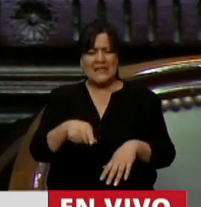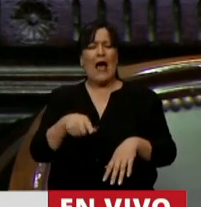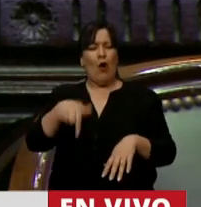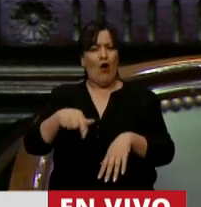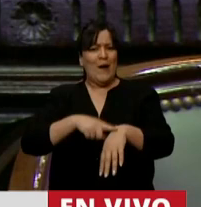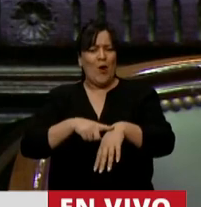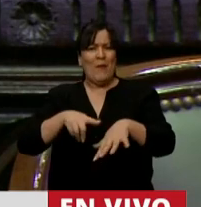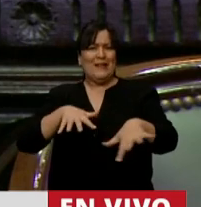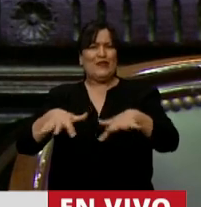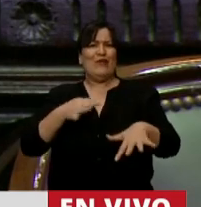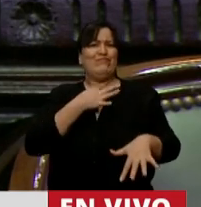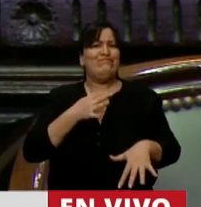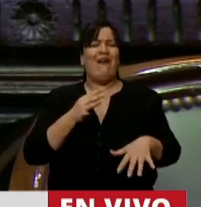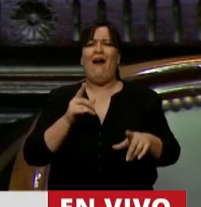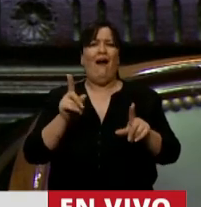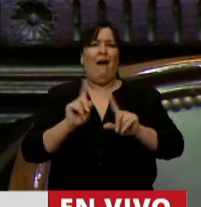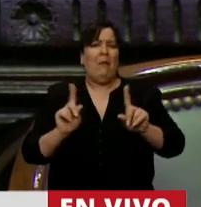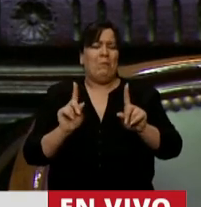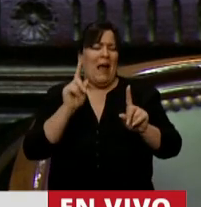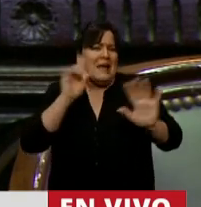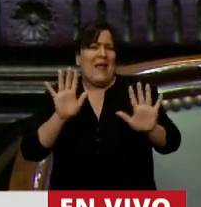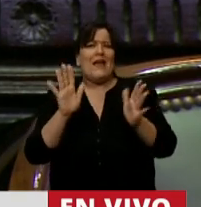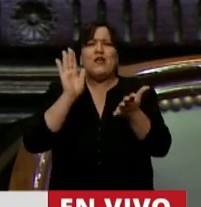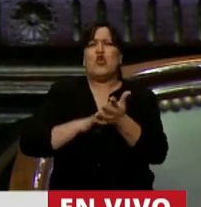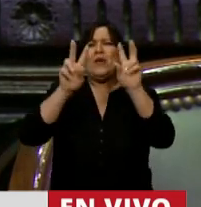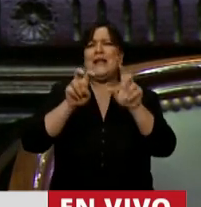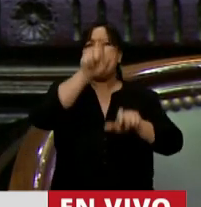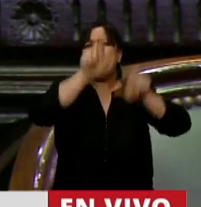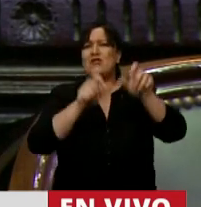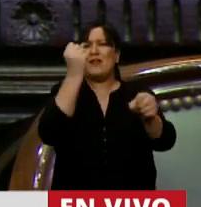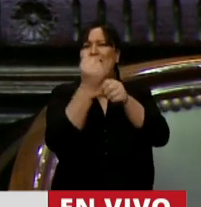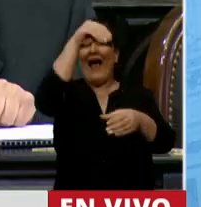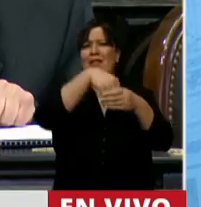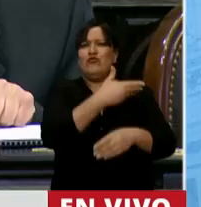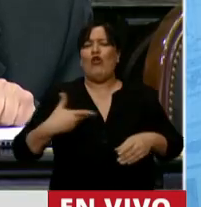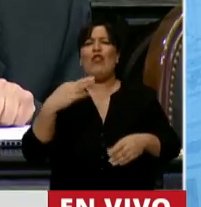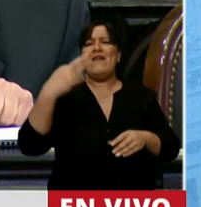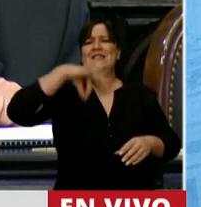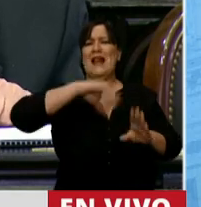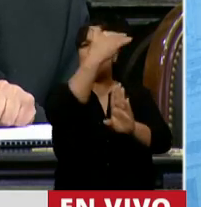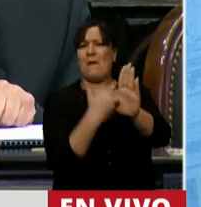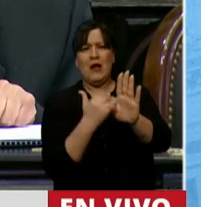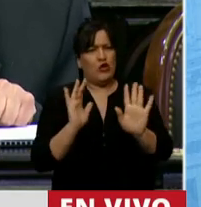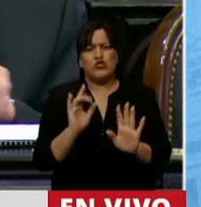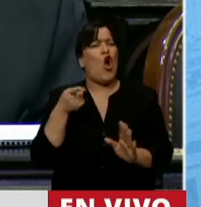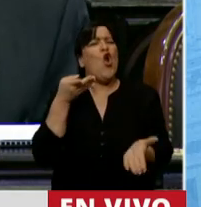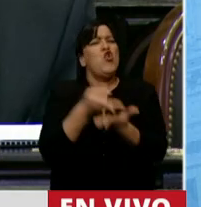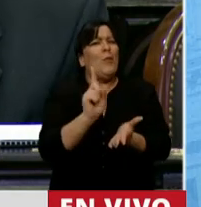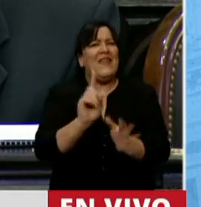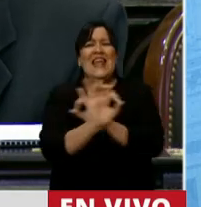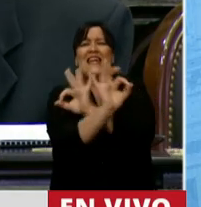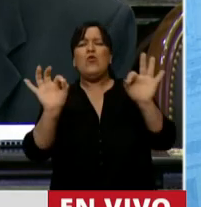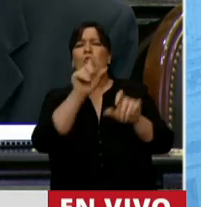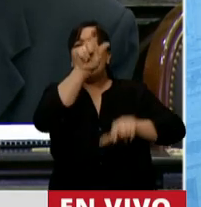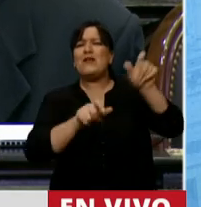depende de las reducciones de salarios del personal de cualquier nivel. Yo no pedía la reducción de ningún funcionario